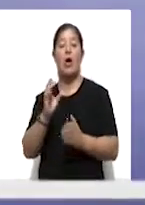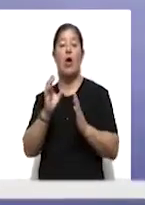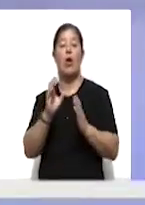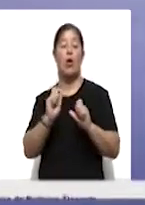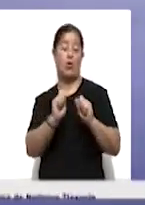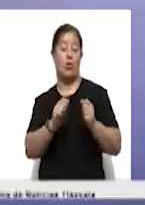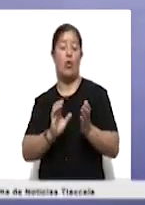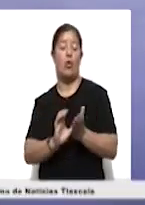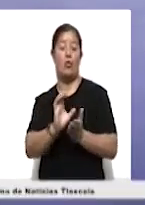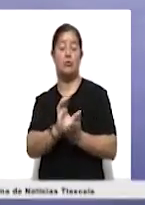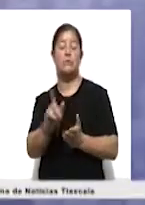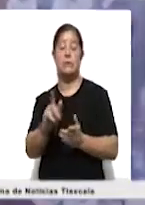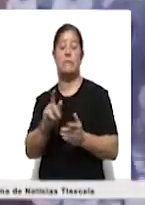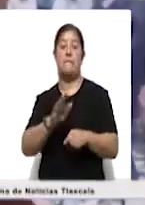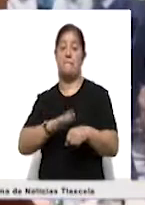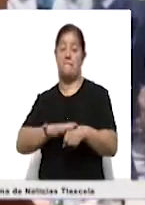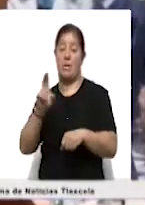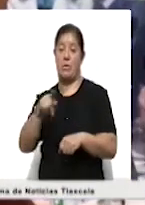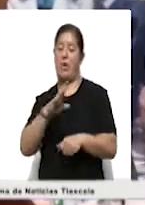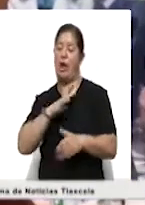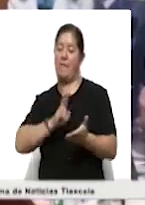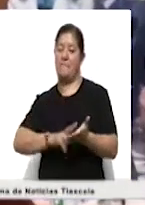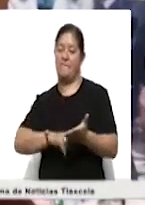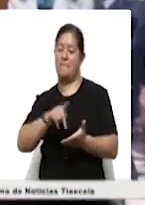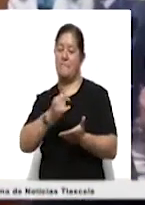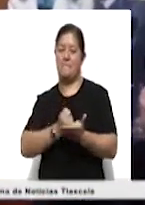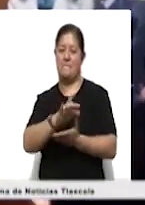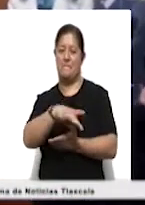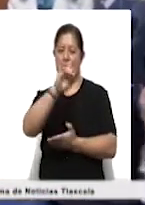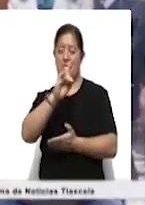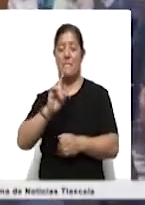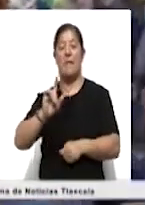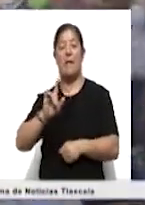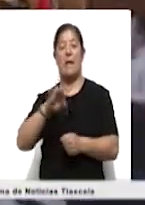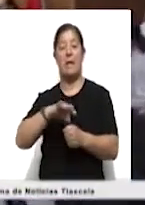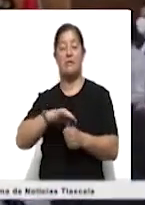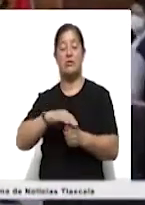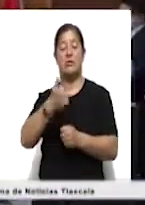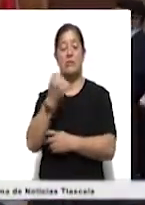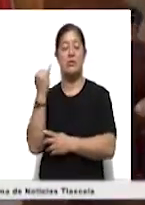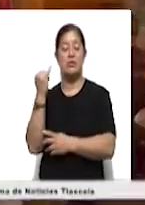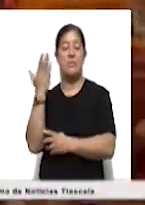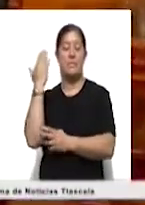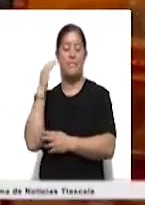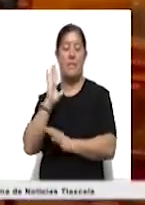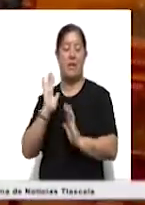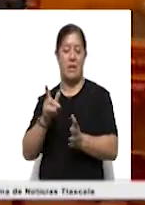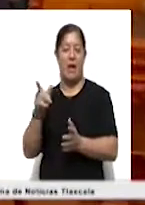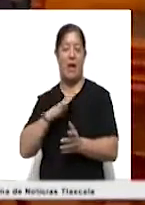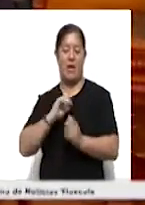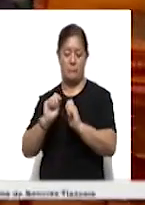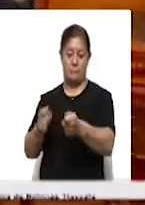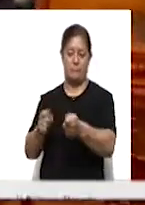a Lorena Cuellar Cisneros, que la avala como la ganadora de las elecciones que se llevaron a cabo el pasado 6 de junio. Con información de la